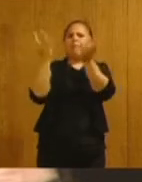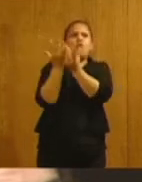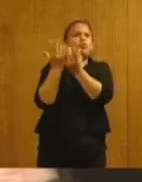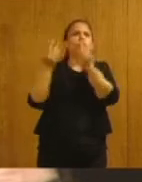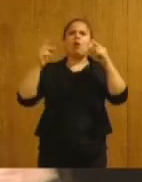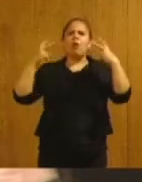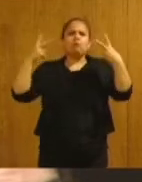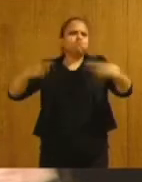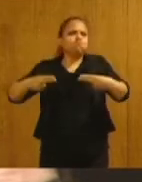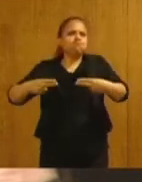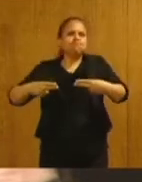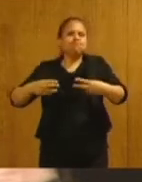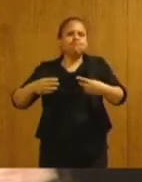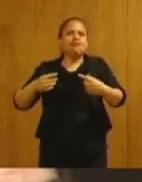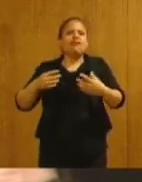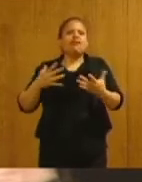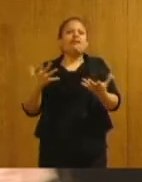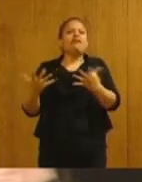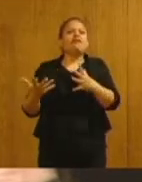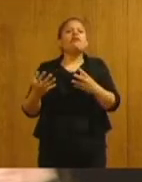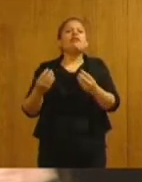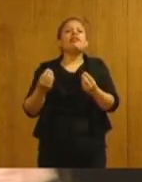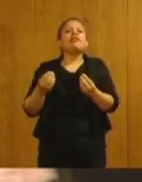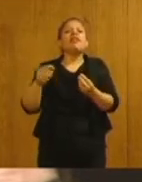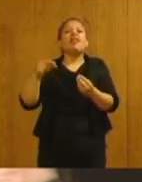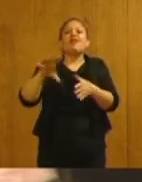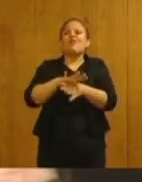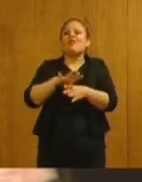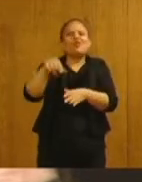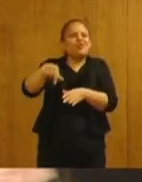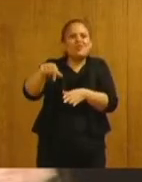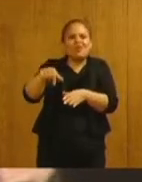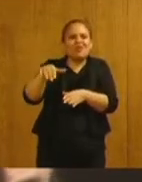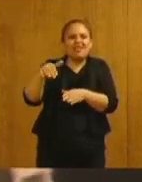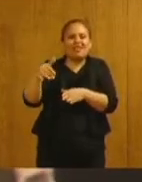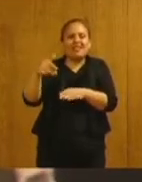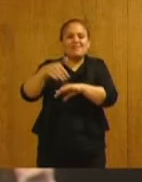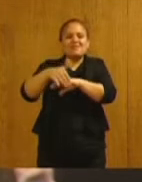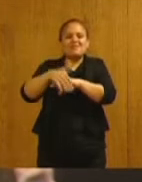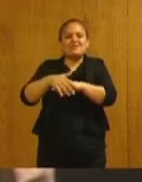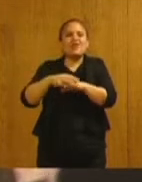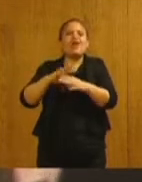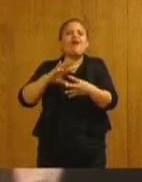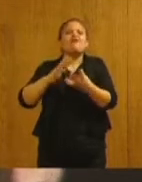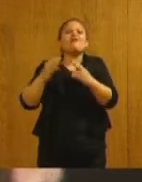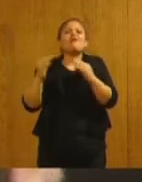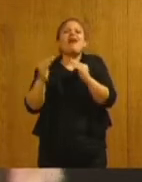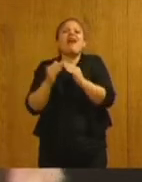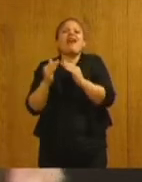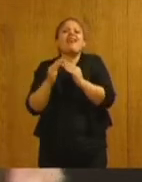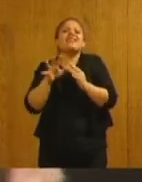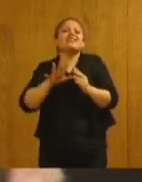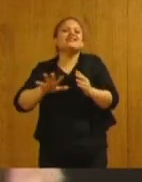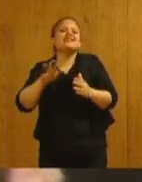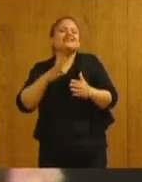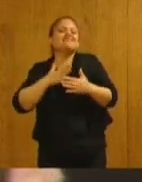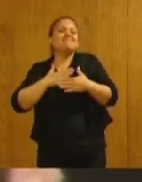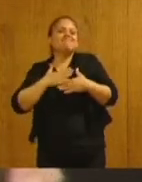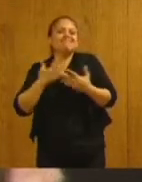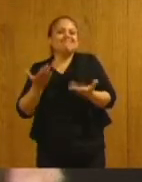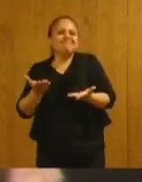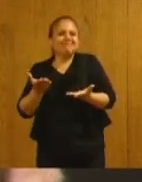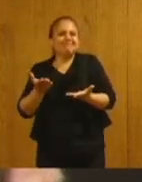al cerrarse en ese territorio que nosotros consideramos nuestra casa común y que no es otra cosa que la provincia de Misiones.